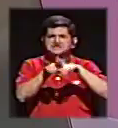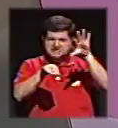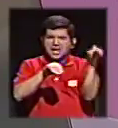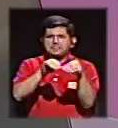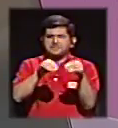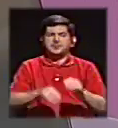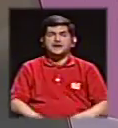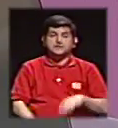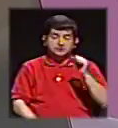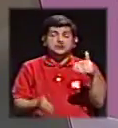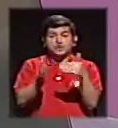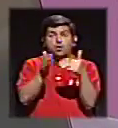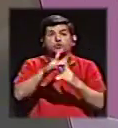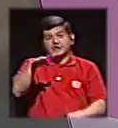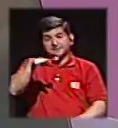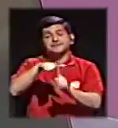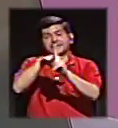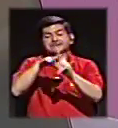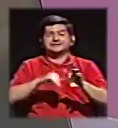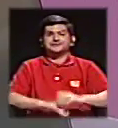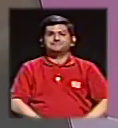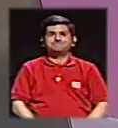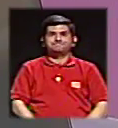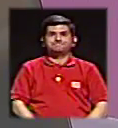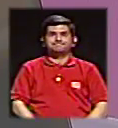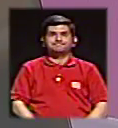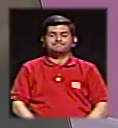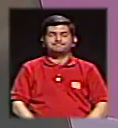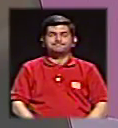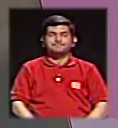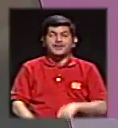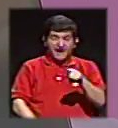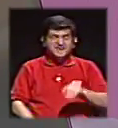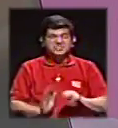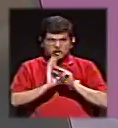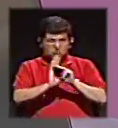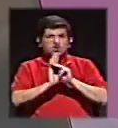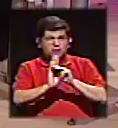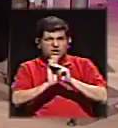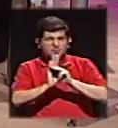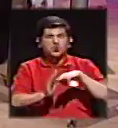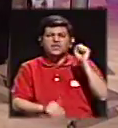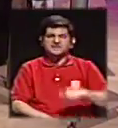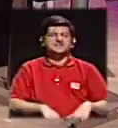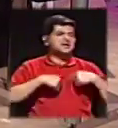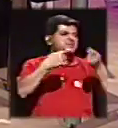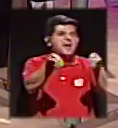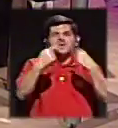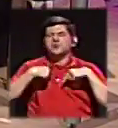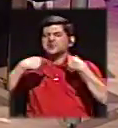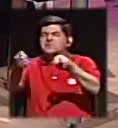Claro, porque ya volvió. Ya volvió. Resucitó. ¿Está en moda eso? Ah, sí. Me voy, me voy, vuelvo.